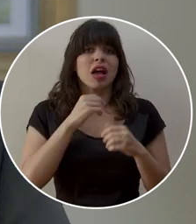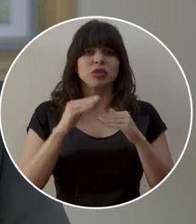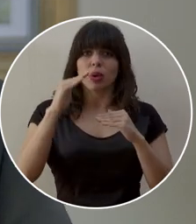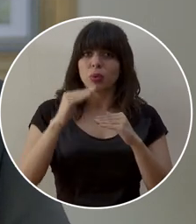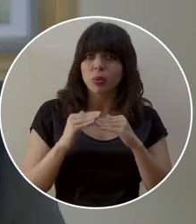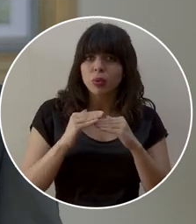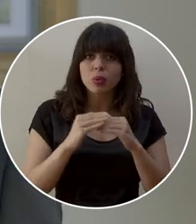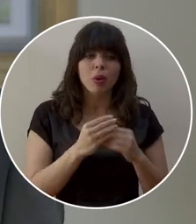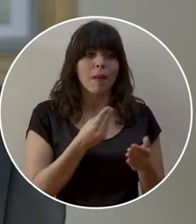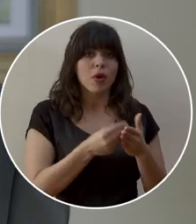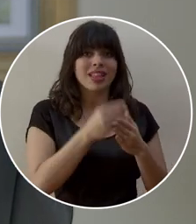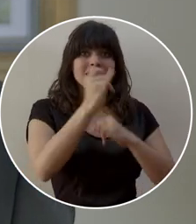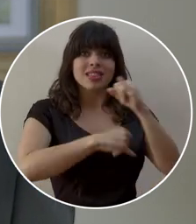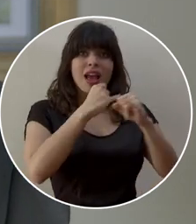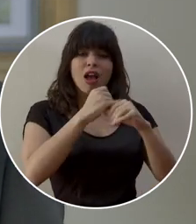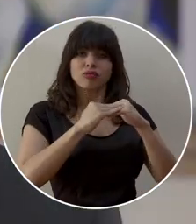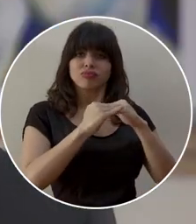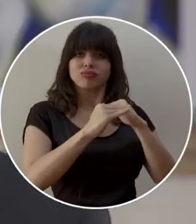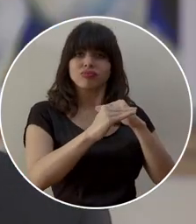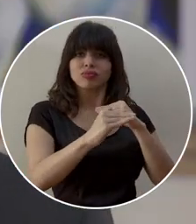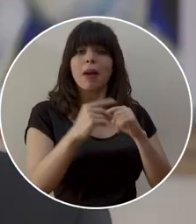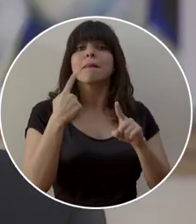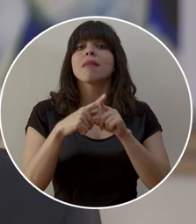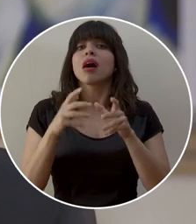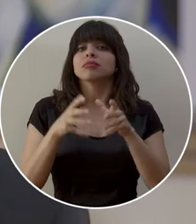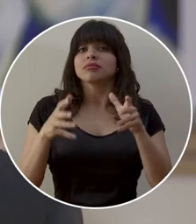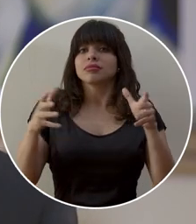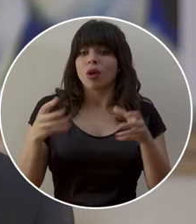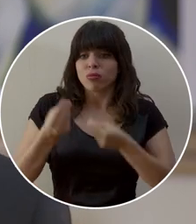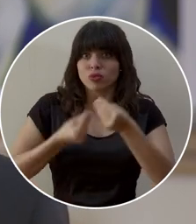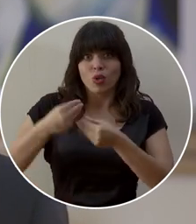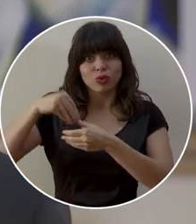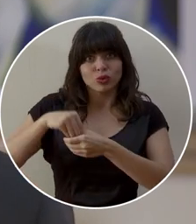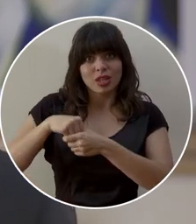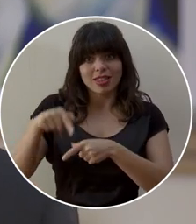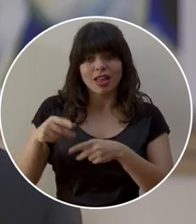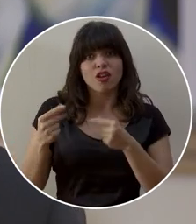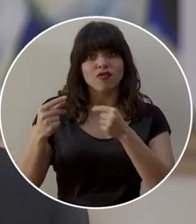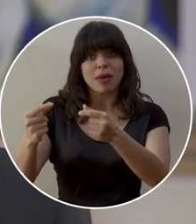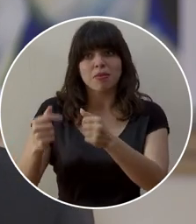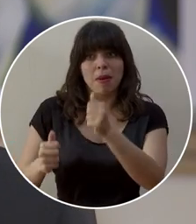¿Qué es Banco Central de Nuestra Economía